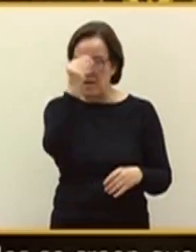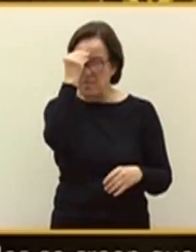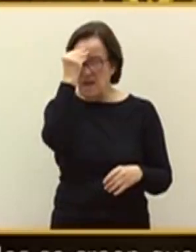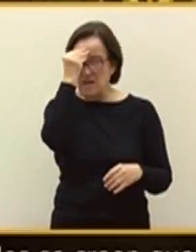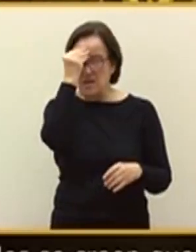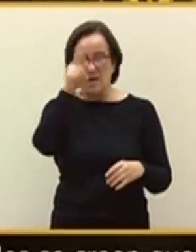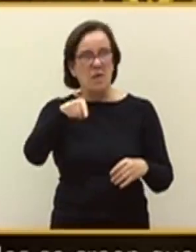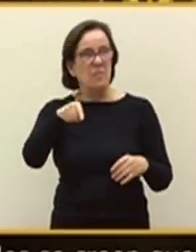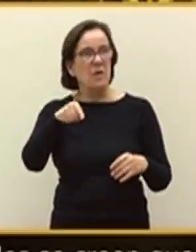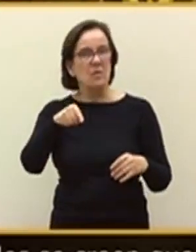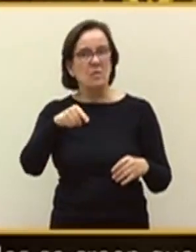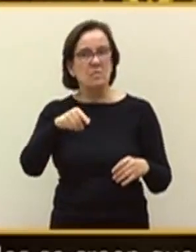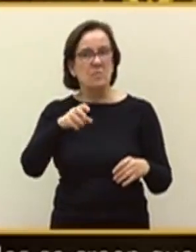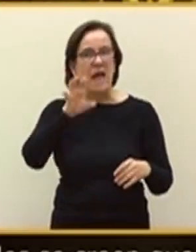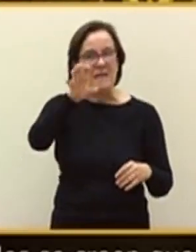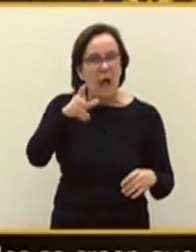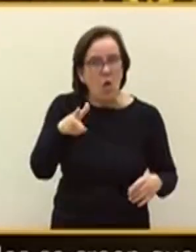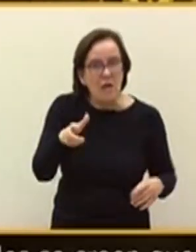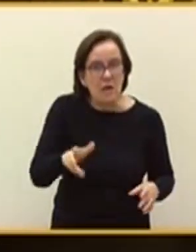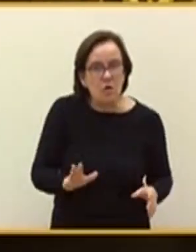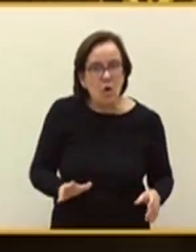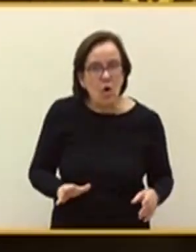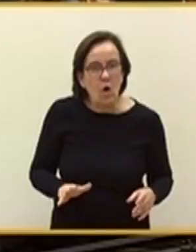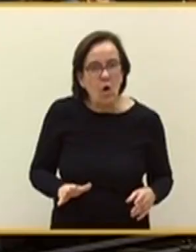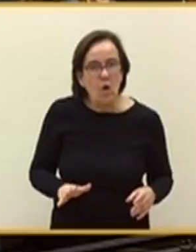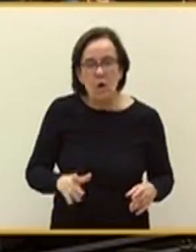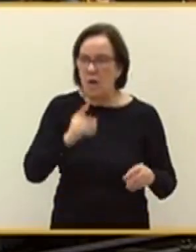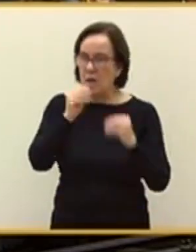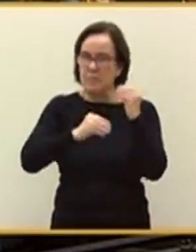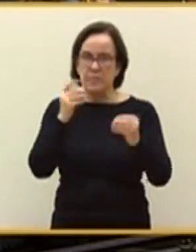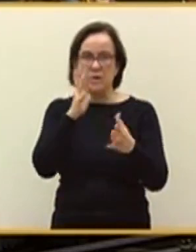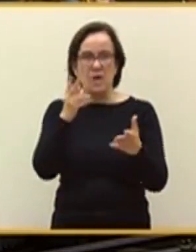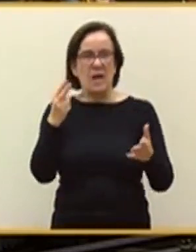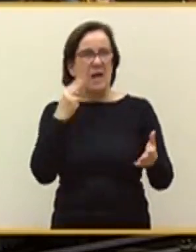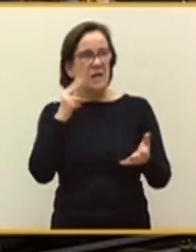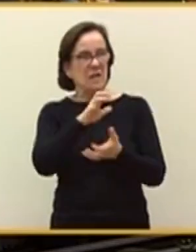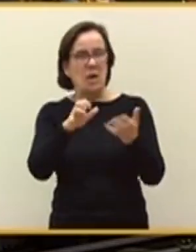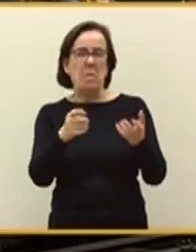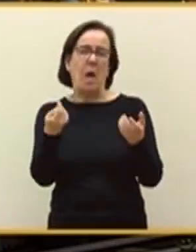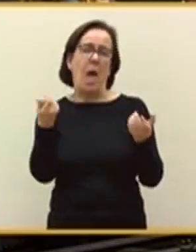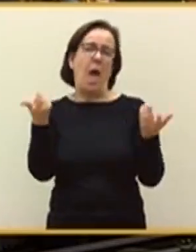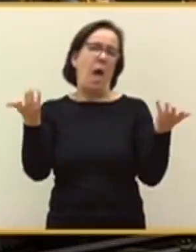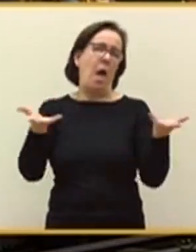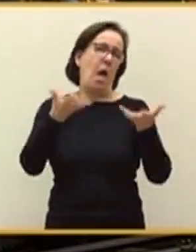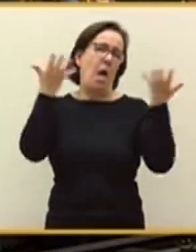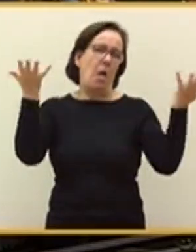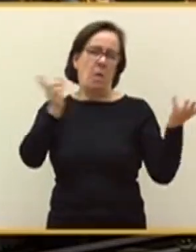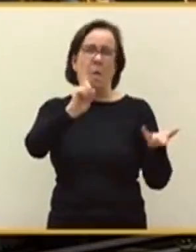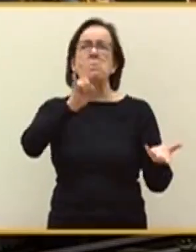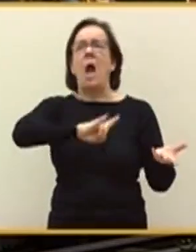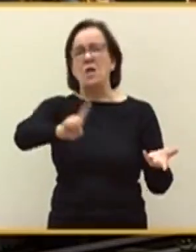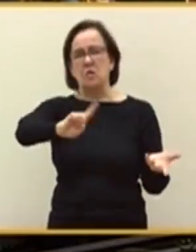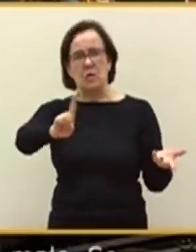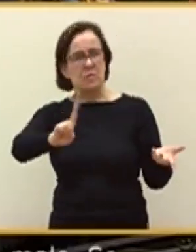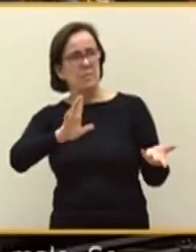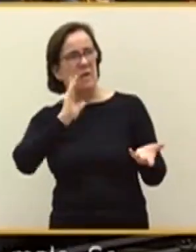Han llegado a decir que hay un terrorismo lai y que tampoco es tan malo. ¿Se referían a esto cuando dijeron que desde el gobierno iban a hacer